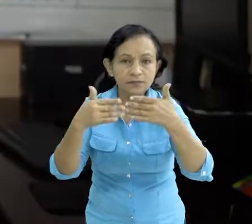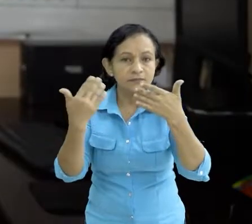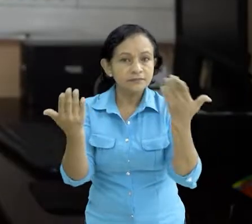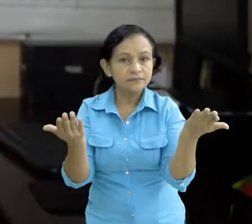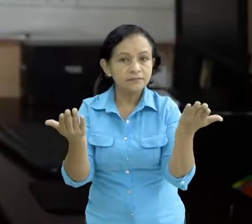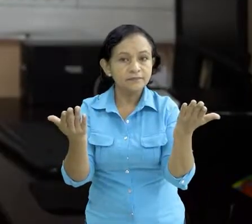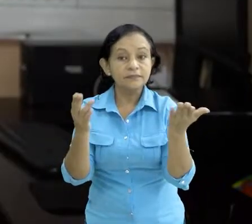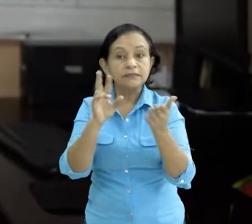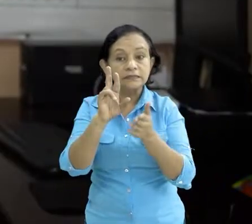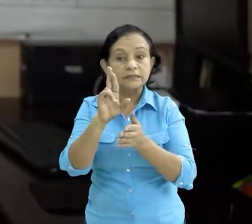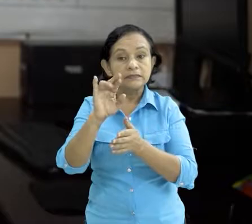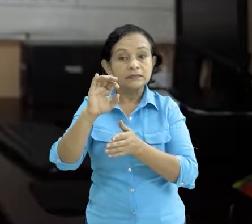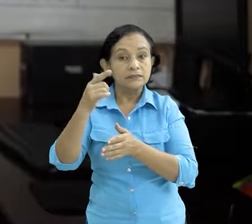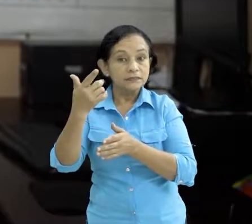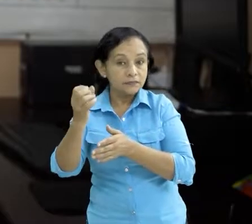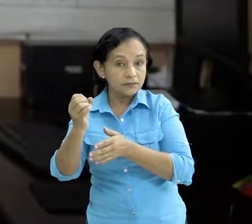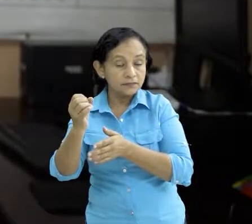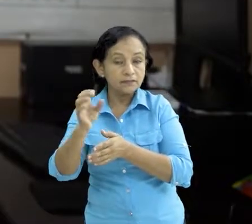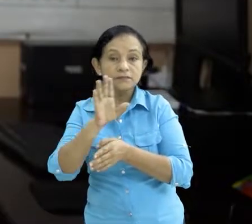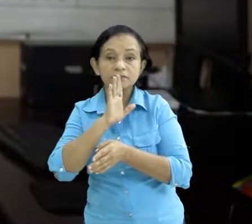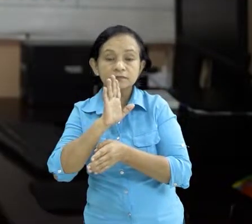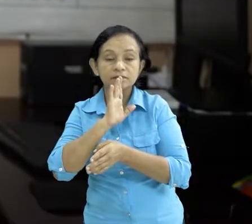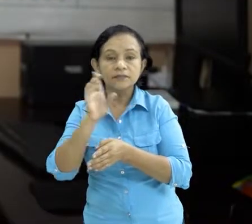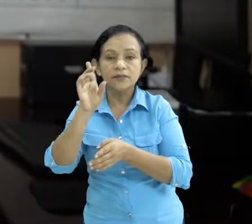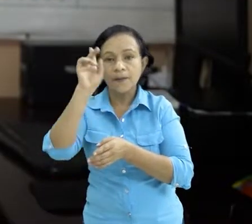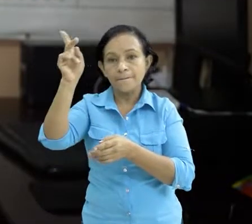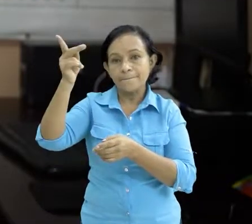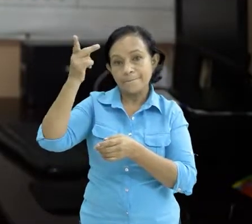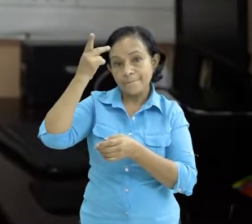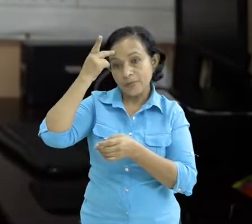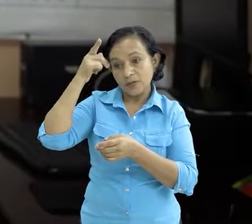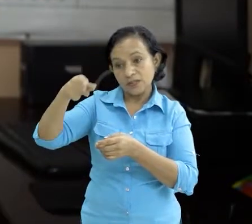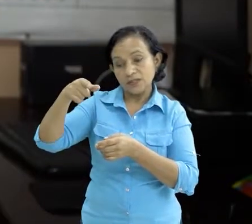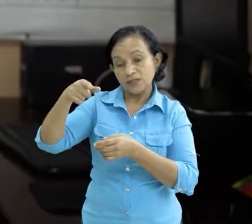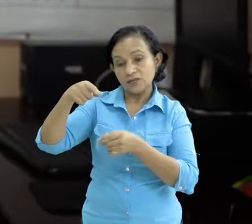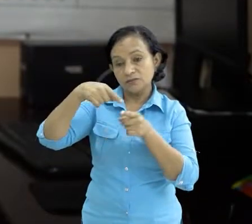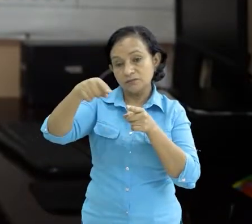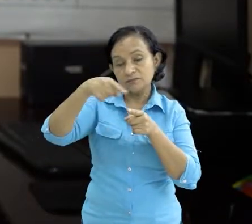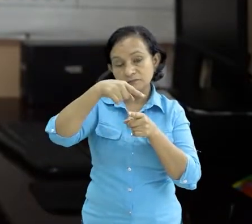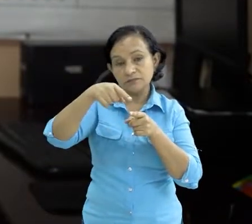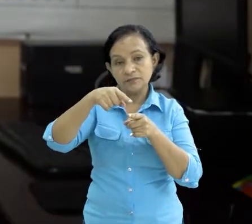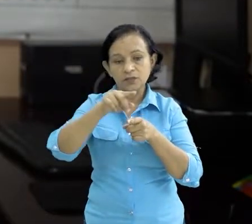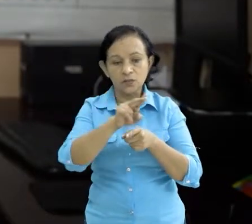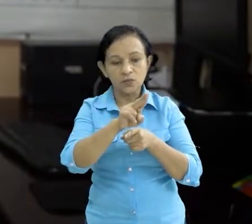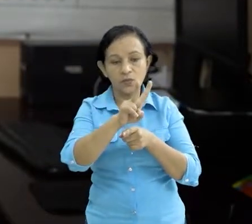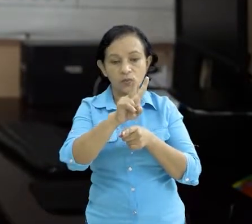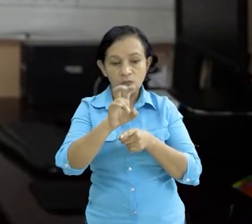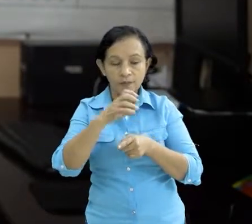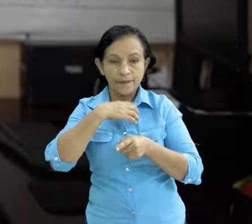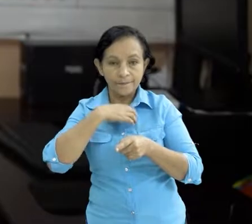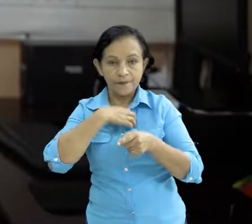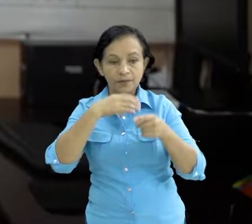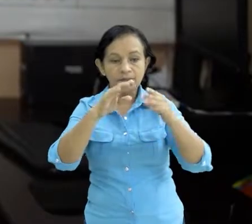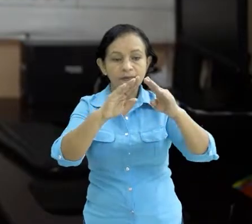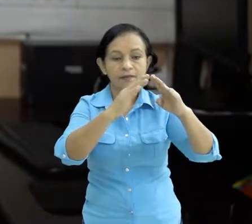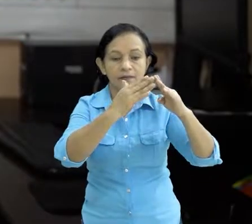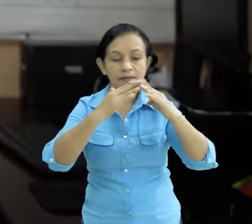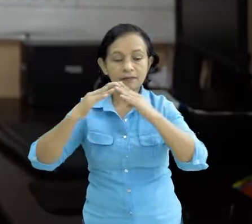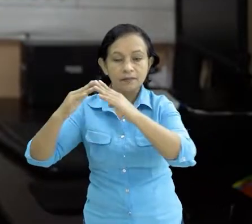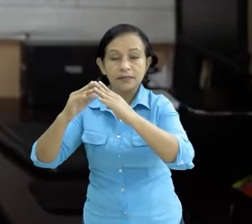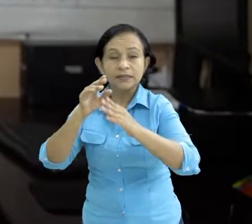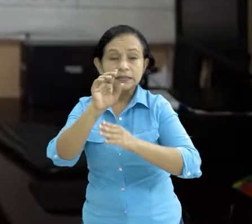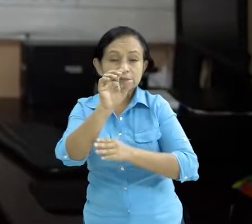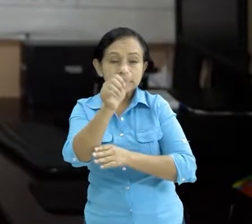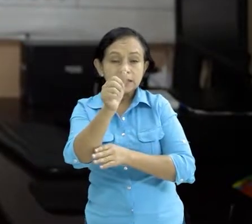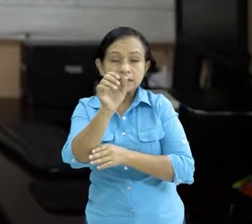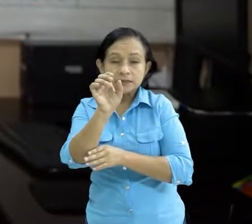riesgo y llámese esto desde los políticos cristales desde la UV propia de cada barrio de los 64